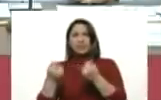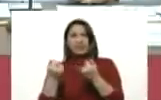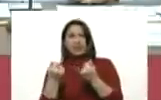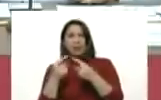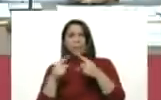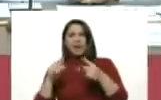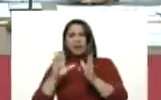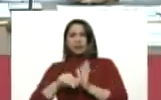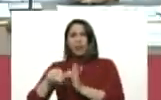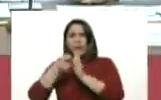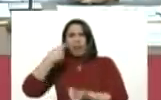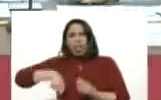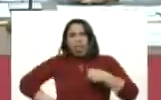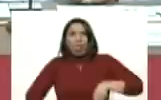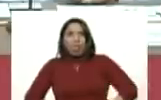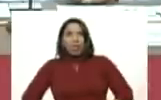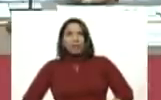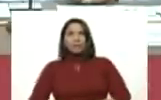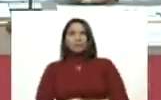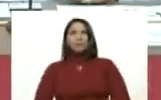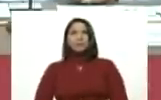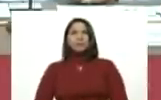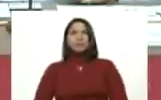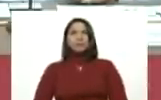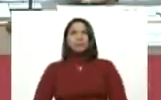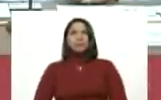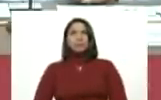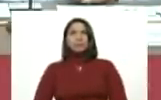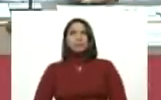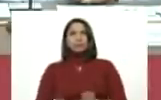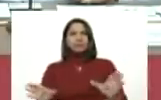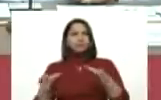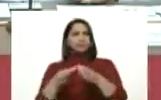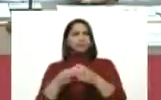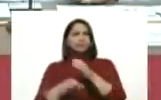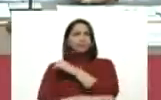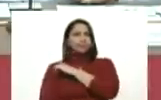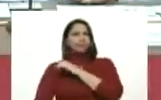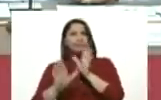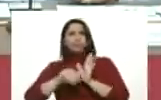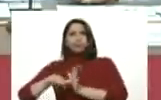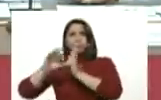robárselo. Para robárselo. Es un club de estafadores.